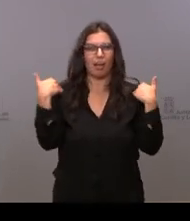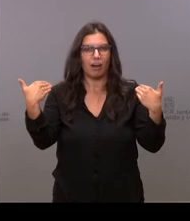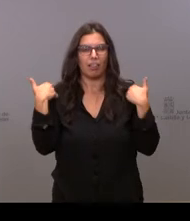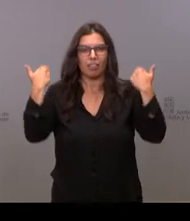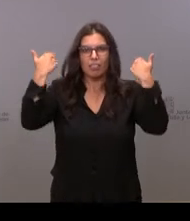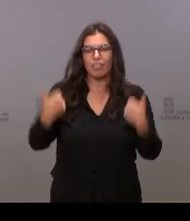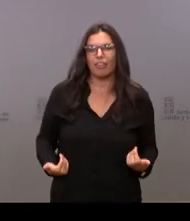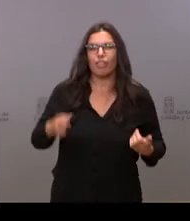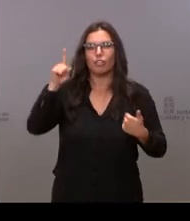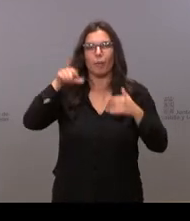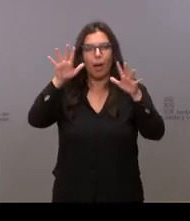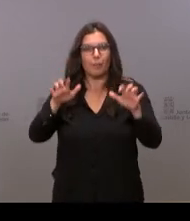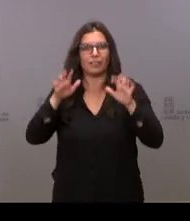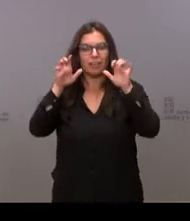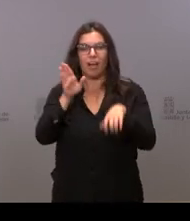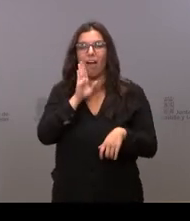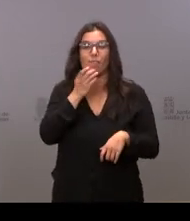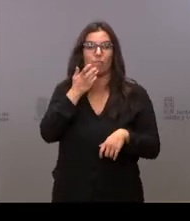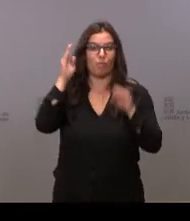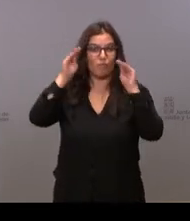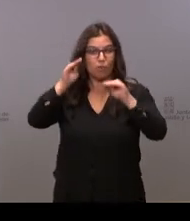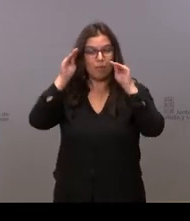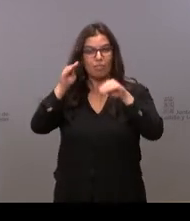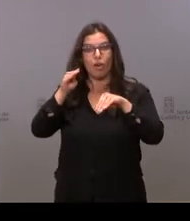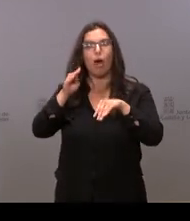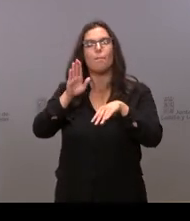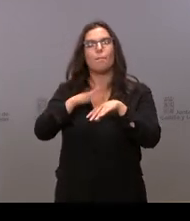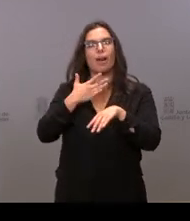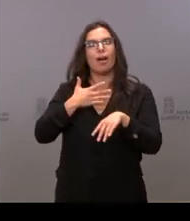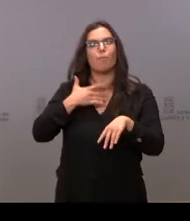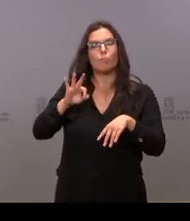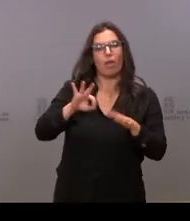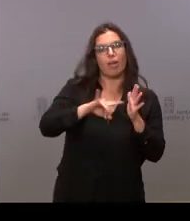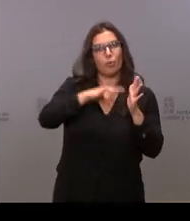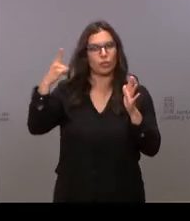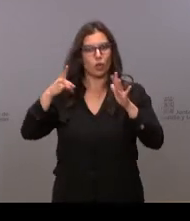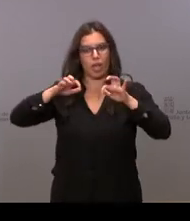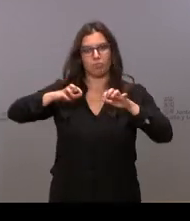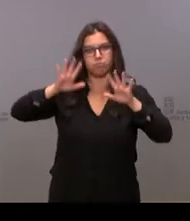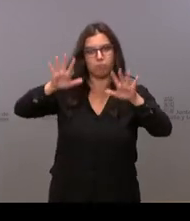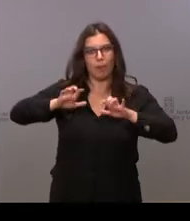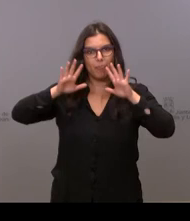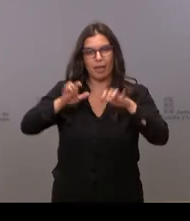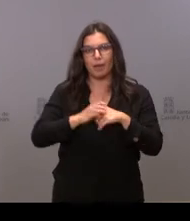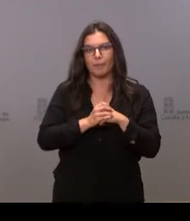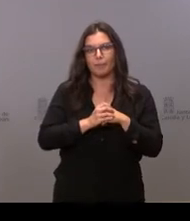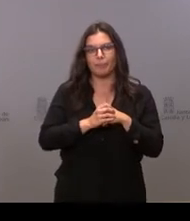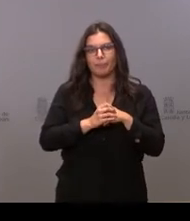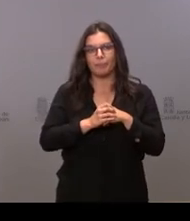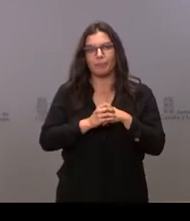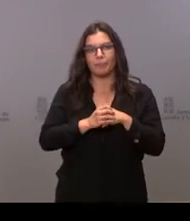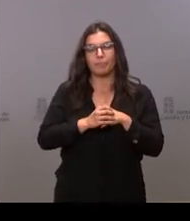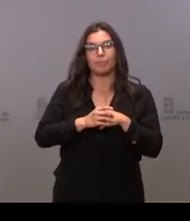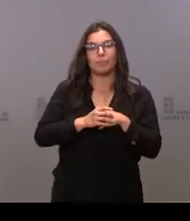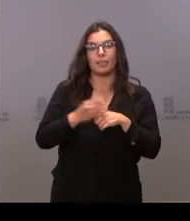de aprendizaje, como la formación para poder utilizar las nuevas tecnologías y poder reducir lo que